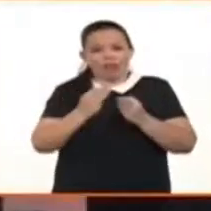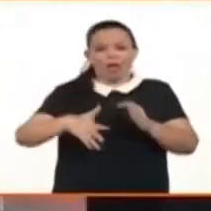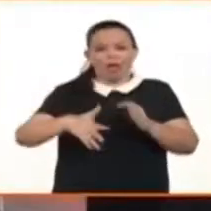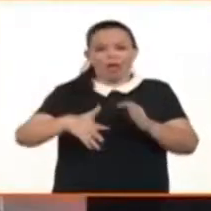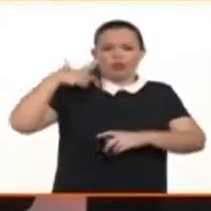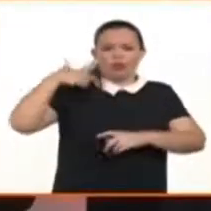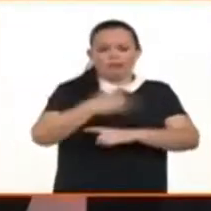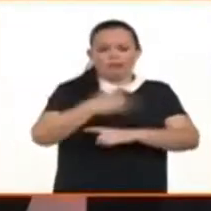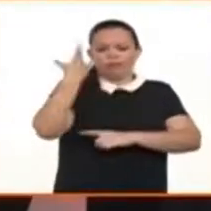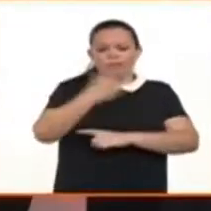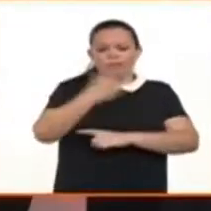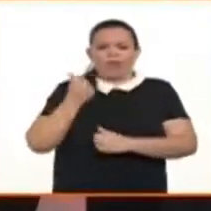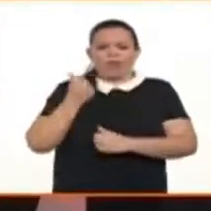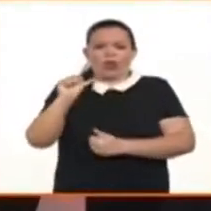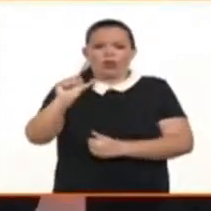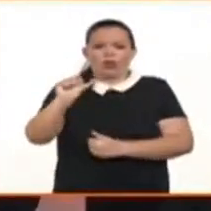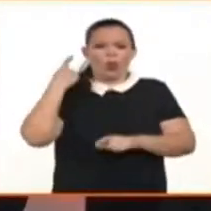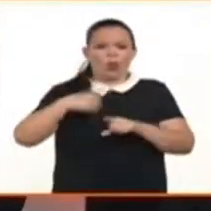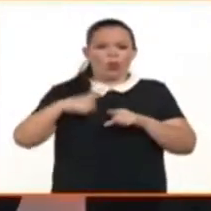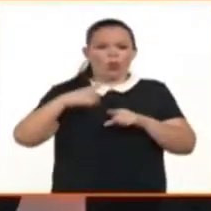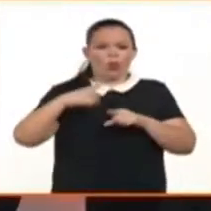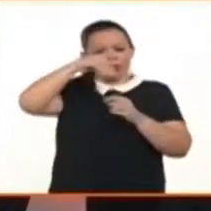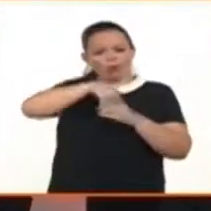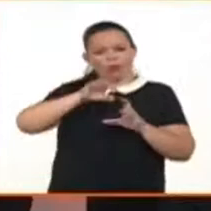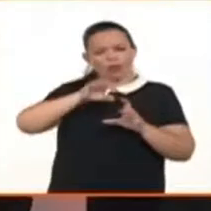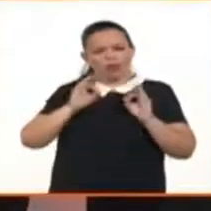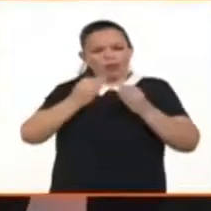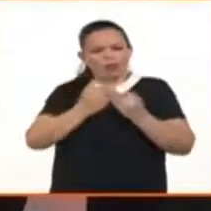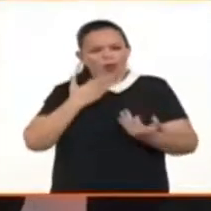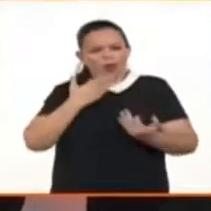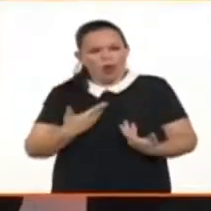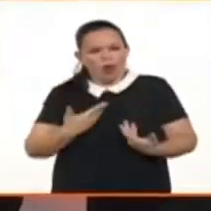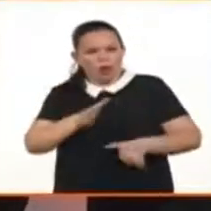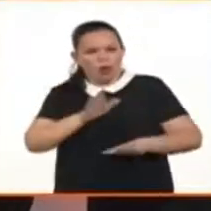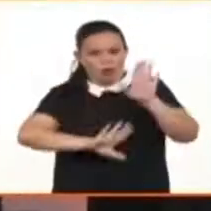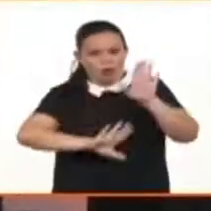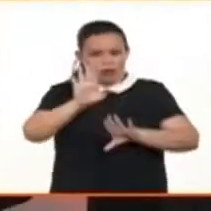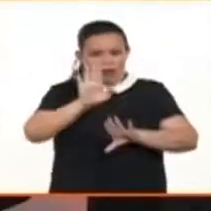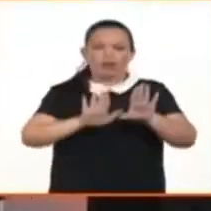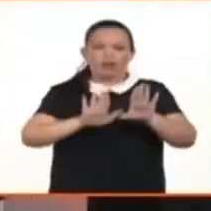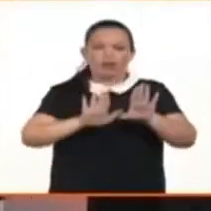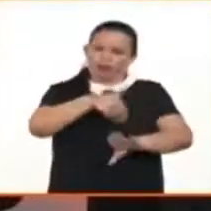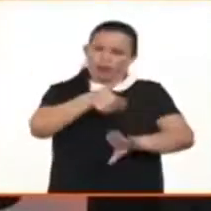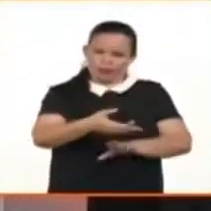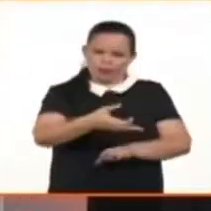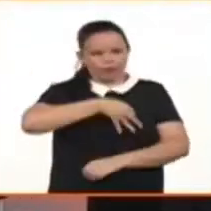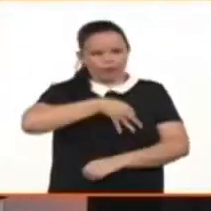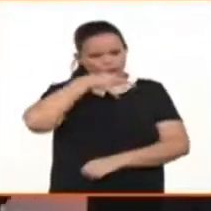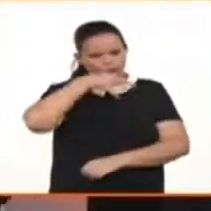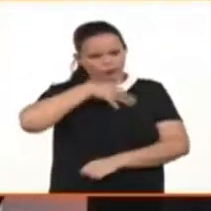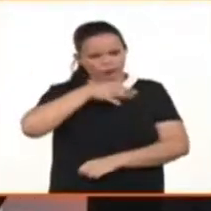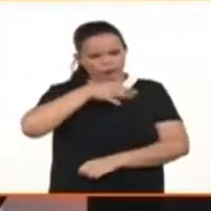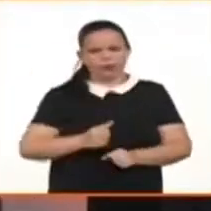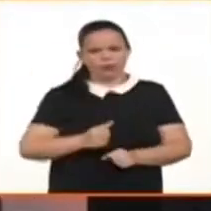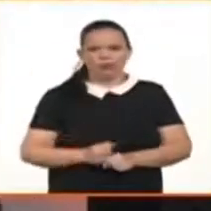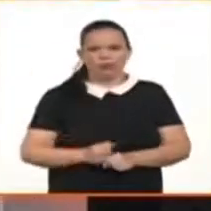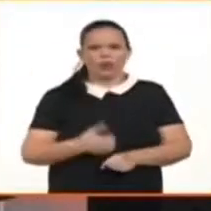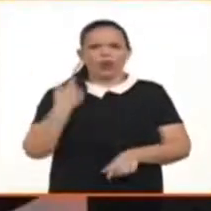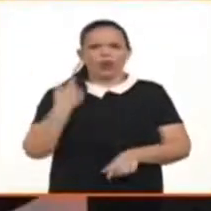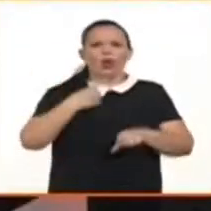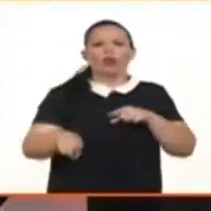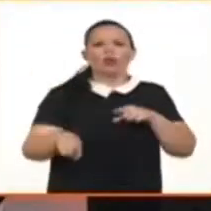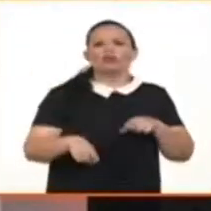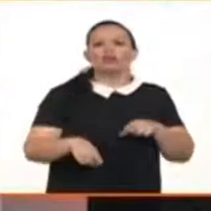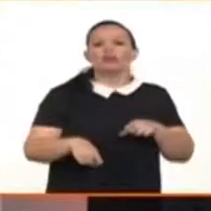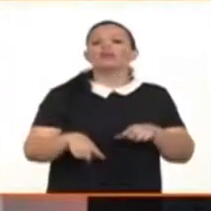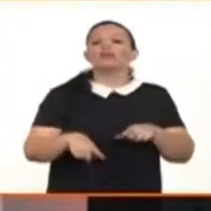género en el ámbito familiar y cómo se transversaliza en todo el proyecto. Hay una prohibición del matrimonio infantil, es algo que se